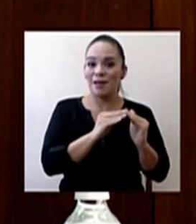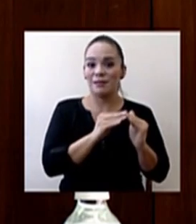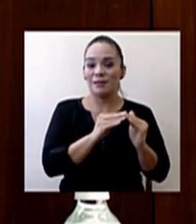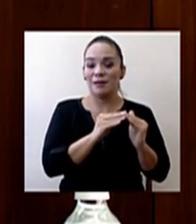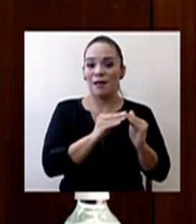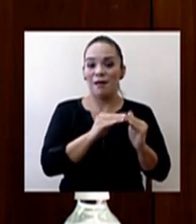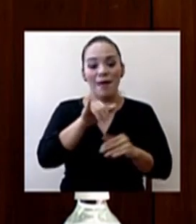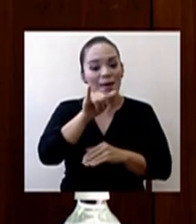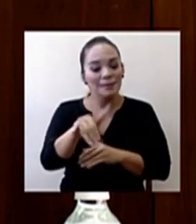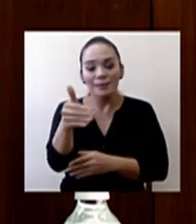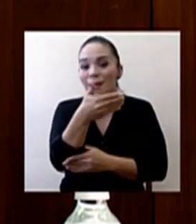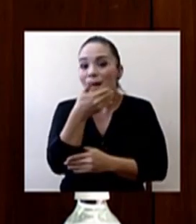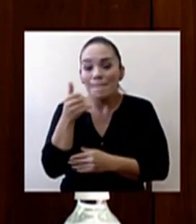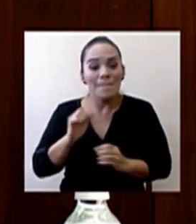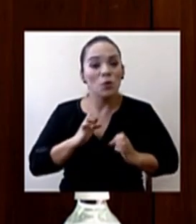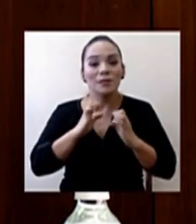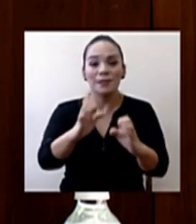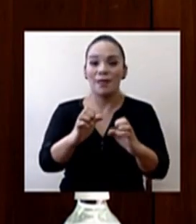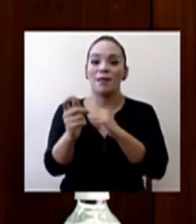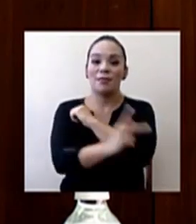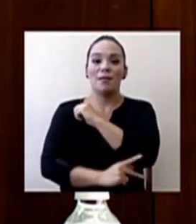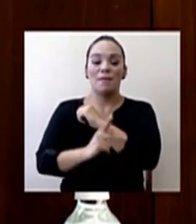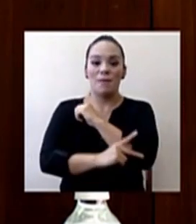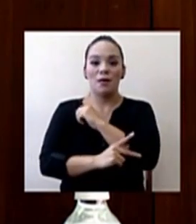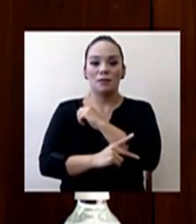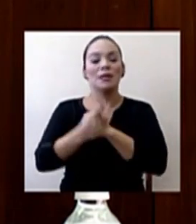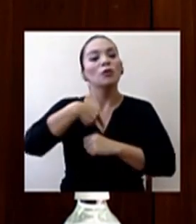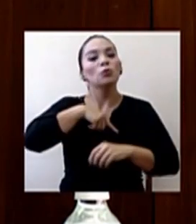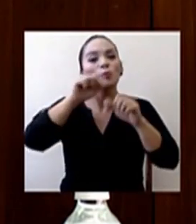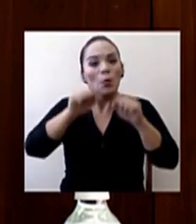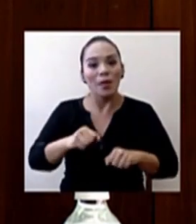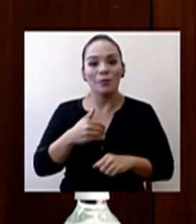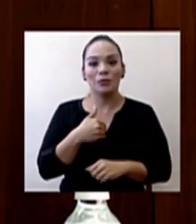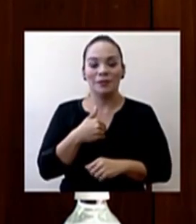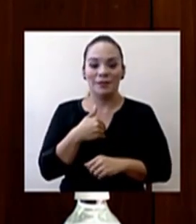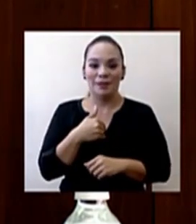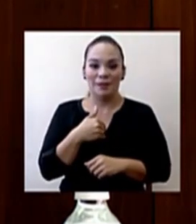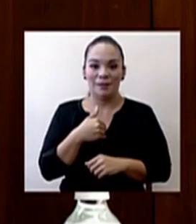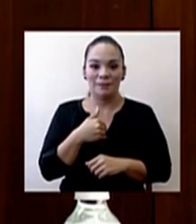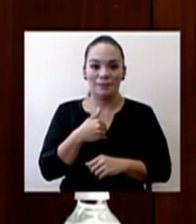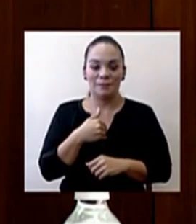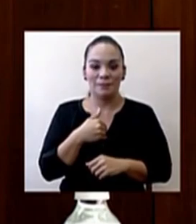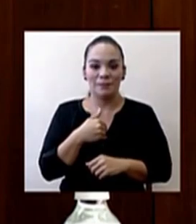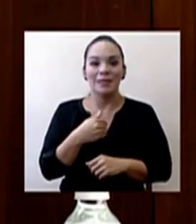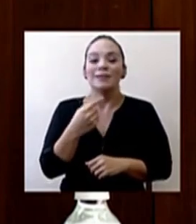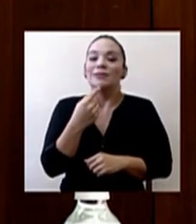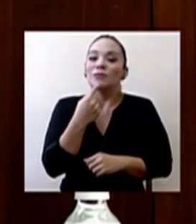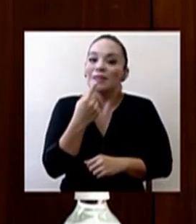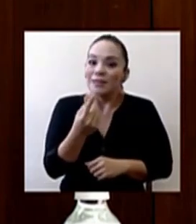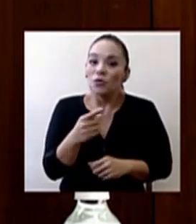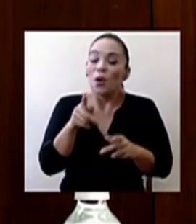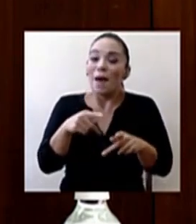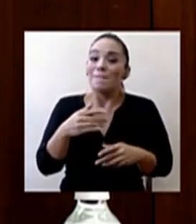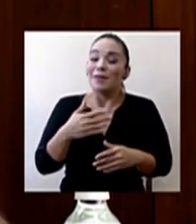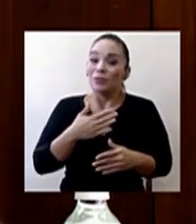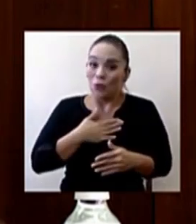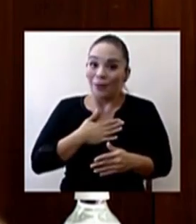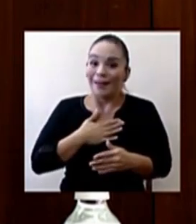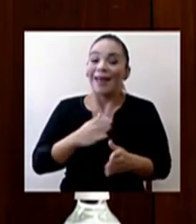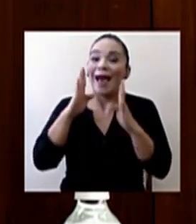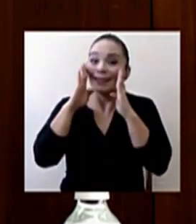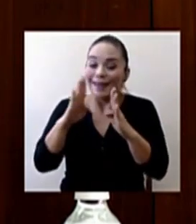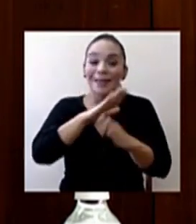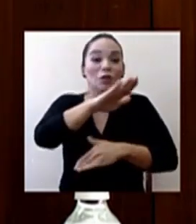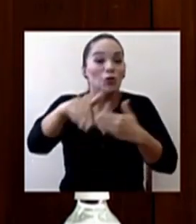la mejor estrategia país que podemos implementar. Y se lo dice la persona que tiene que atender todos los